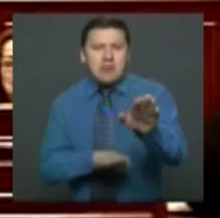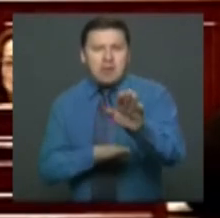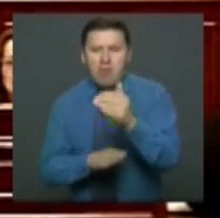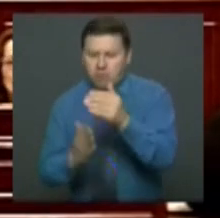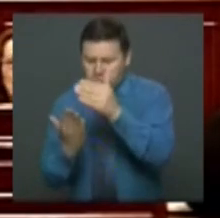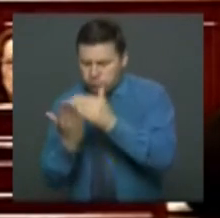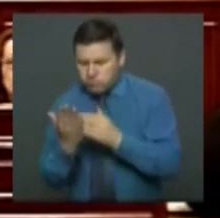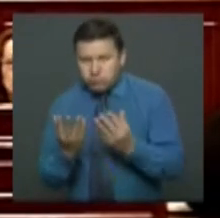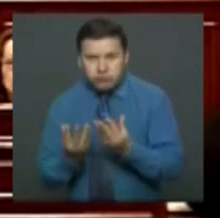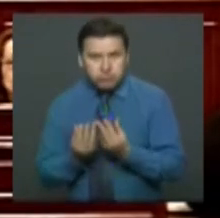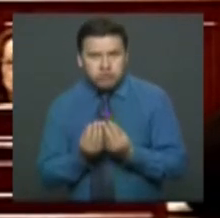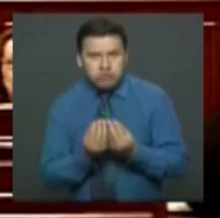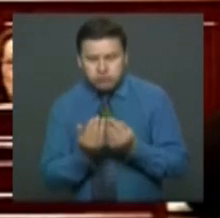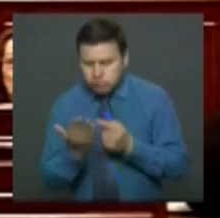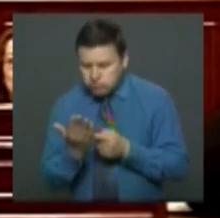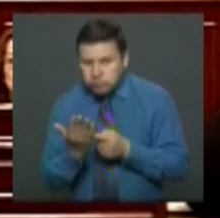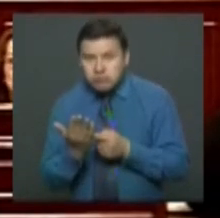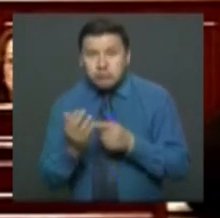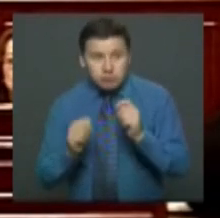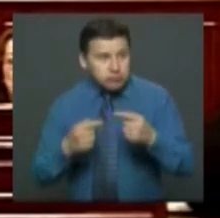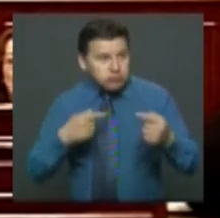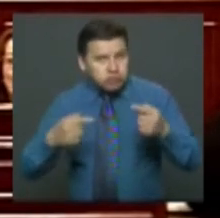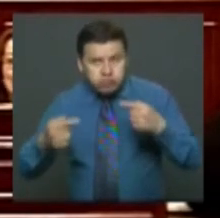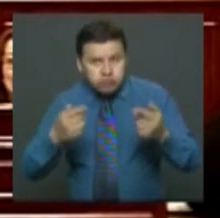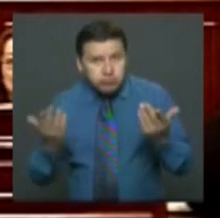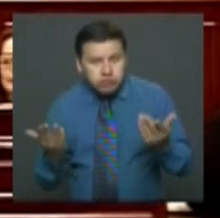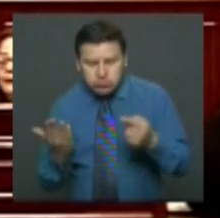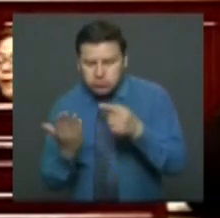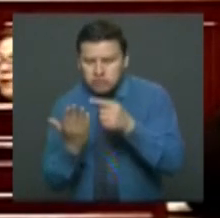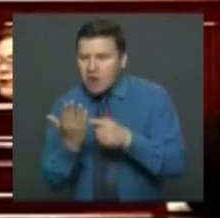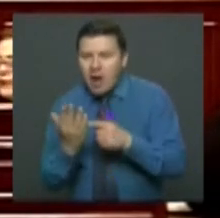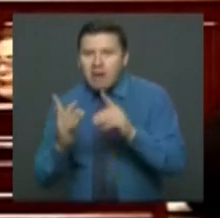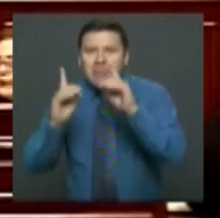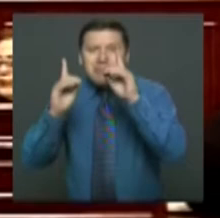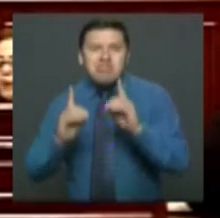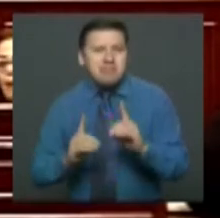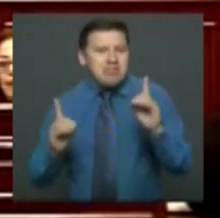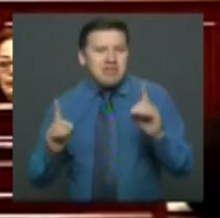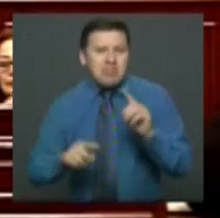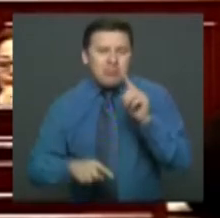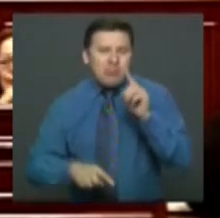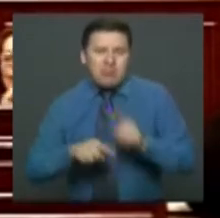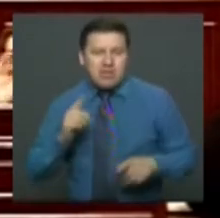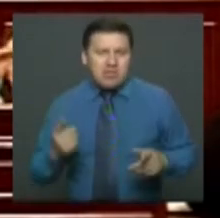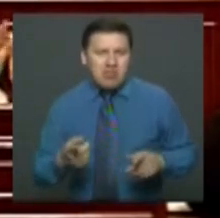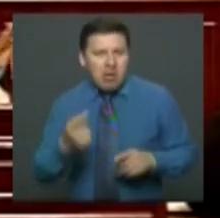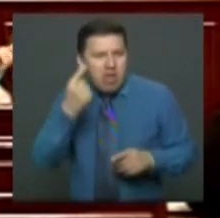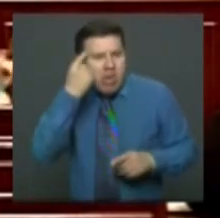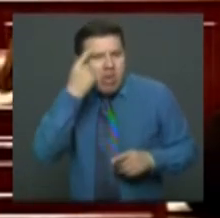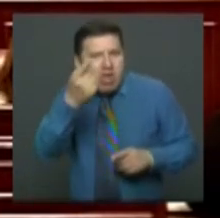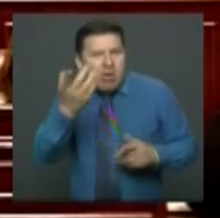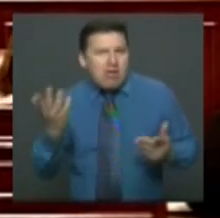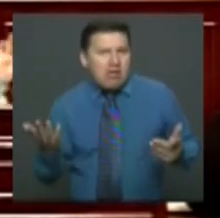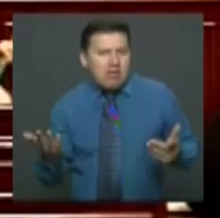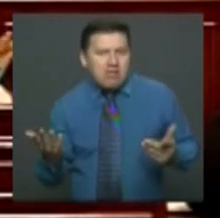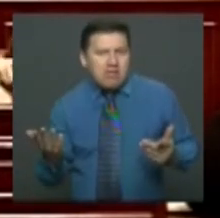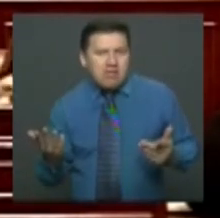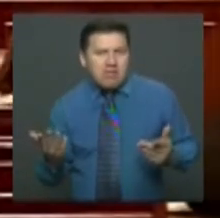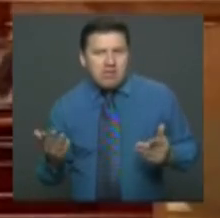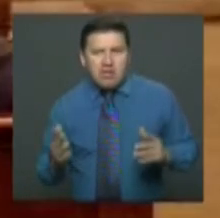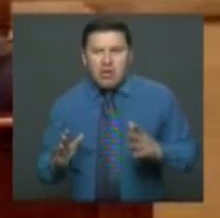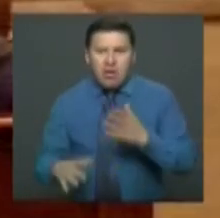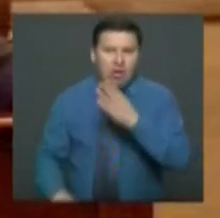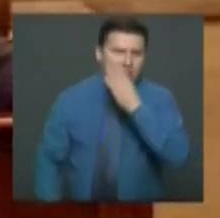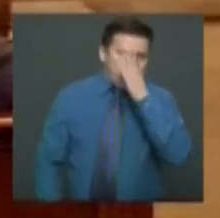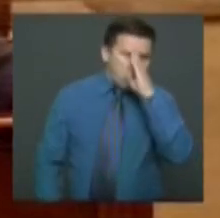Quórum no sólo deliberatorio, sino decisorio. No podemos en ningún momento colocar un manto de duda